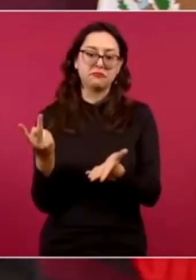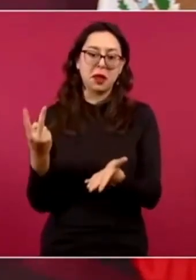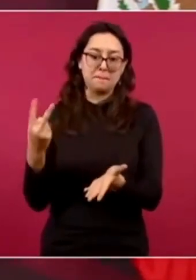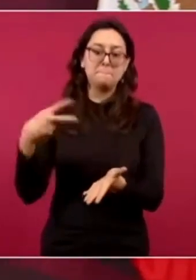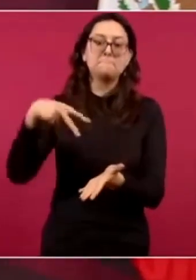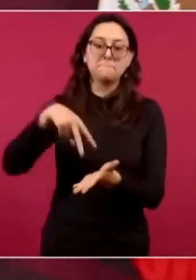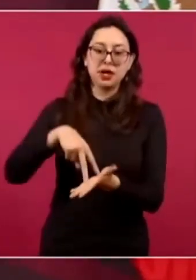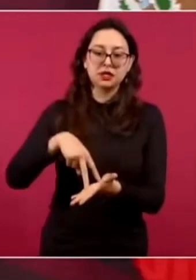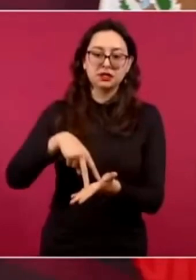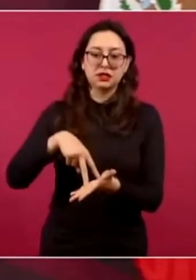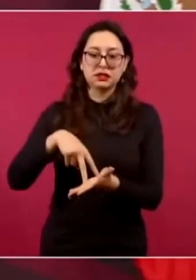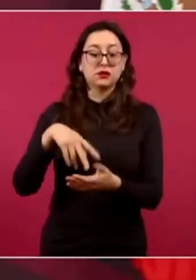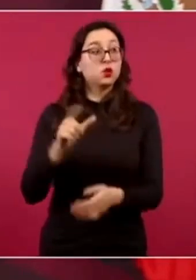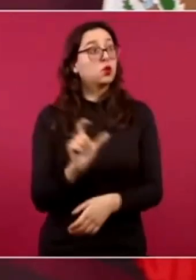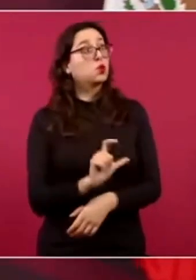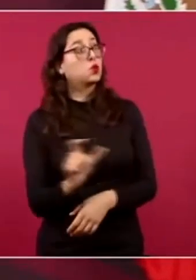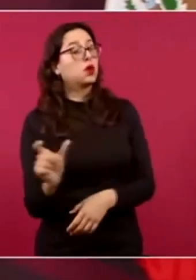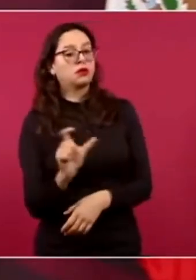más adelante